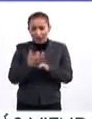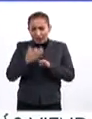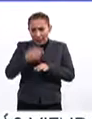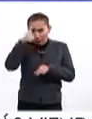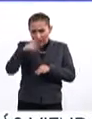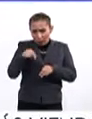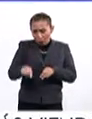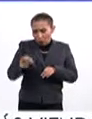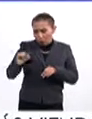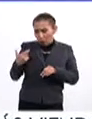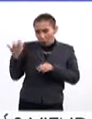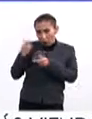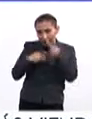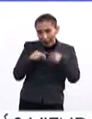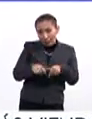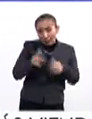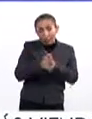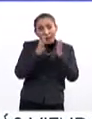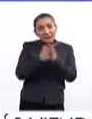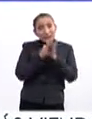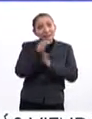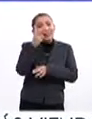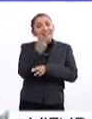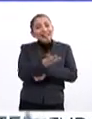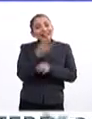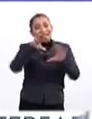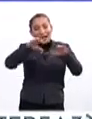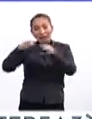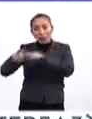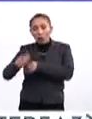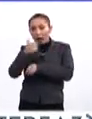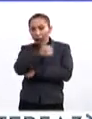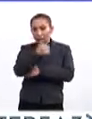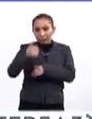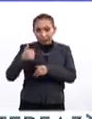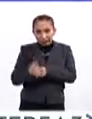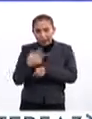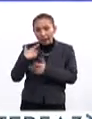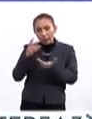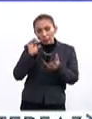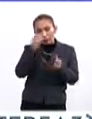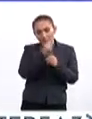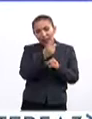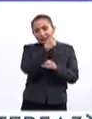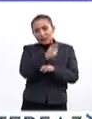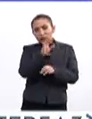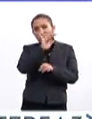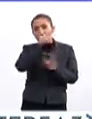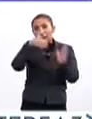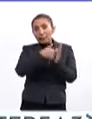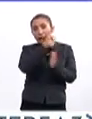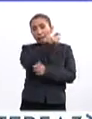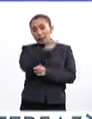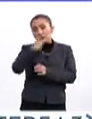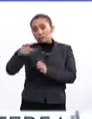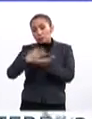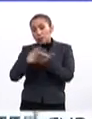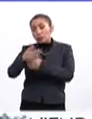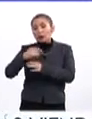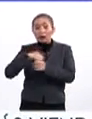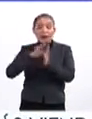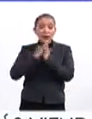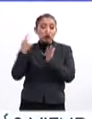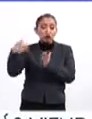país para participar en estas tres categorías, cada una de las cuales está dotada de 150 mil pesos y la